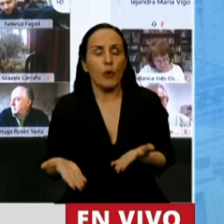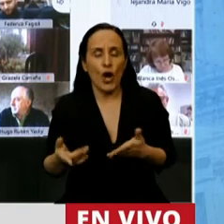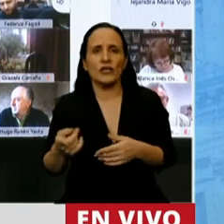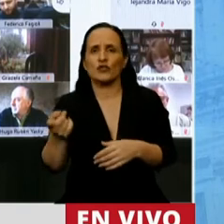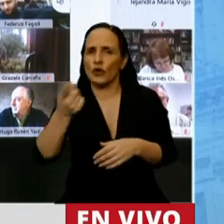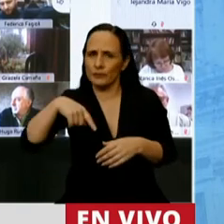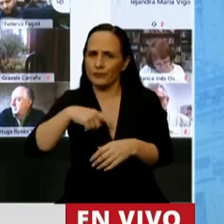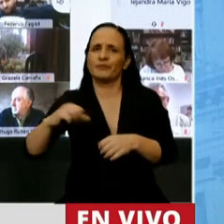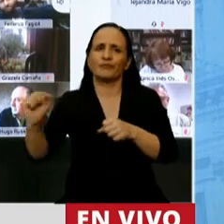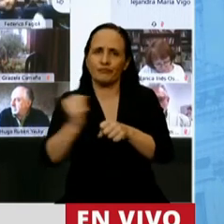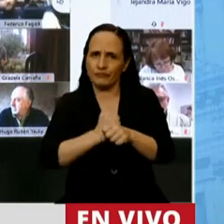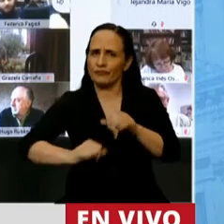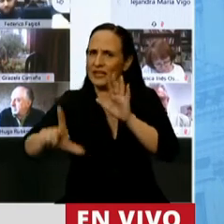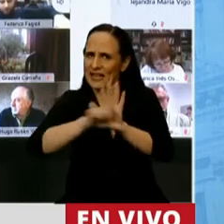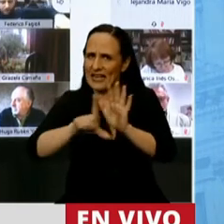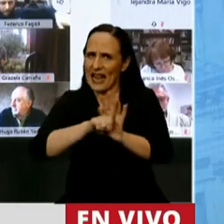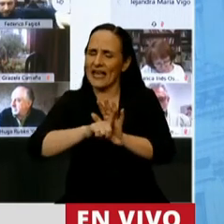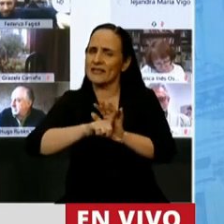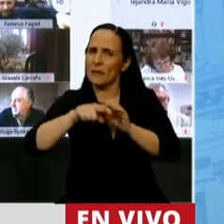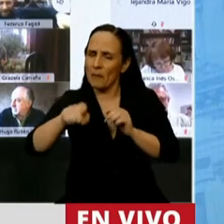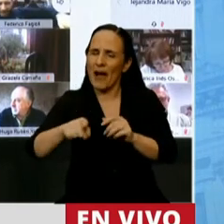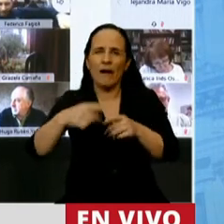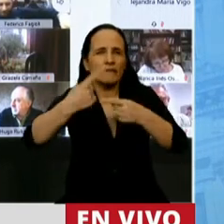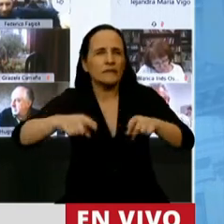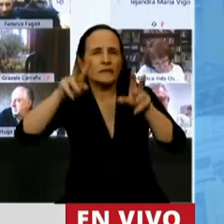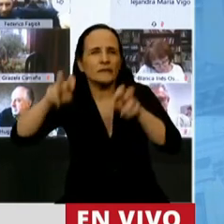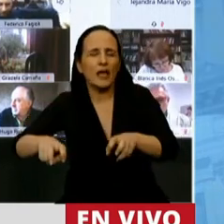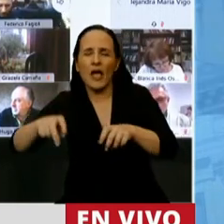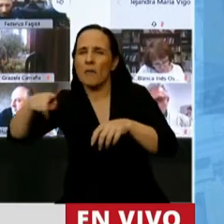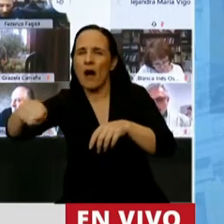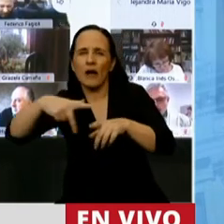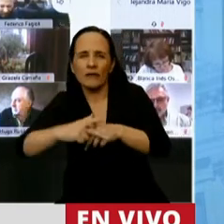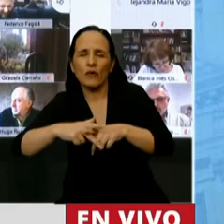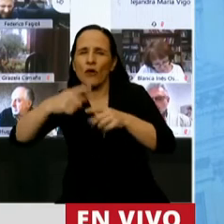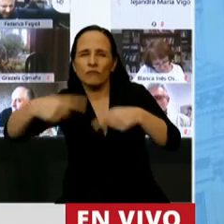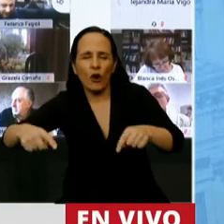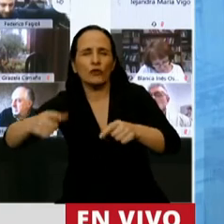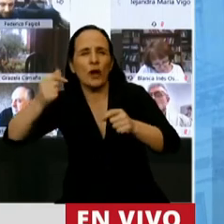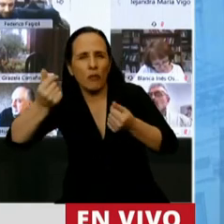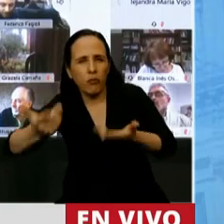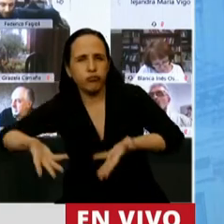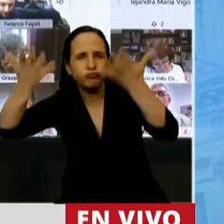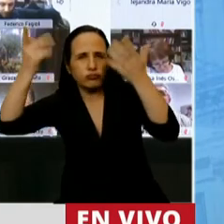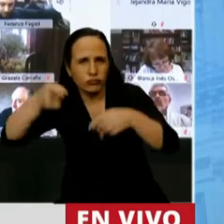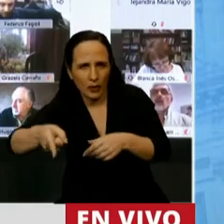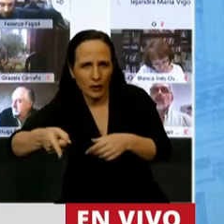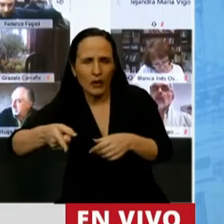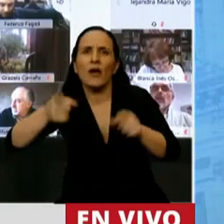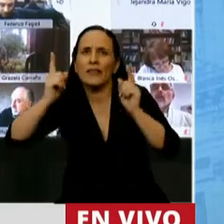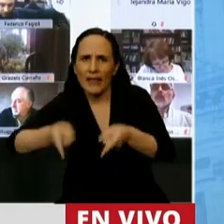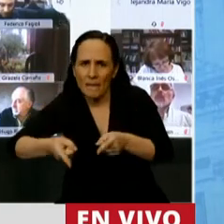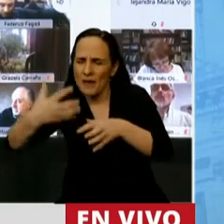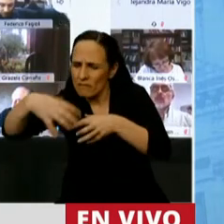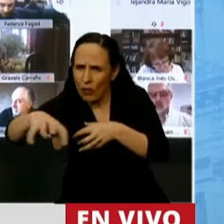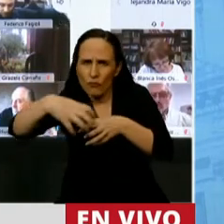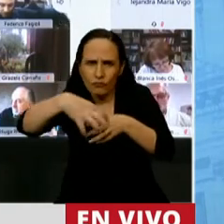una ley de promoción de la economía del conocimiento. Y también estamos viendo sector por sector,